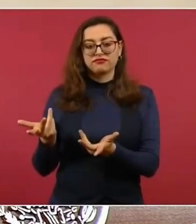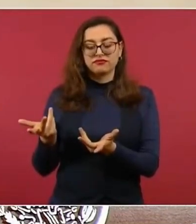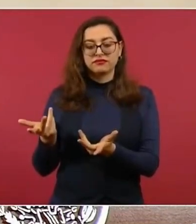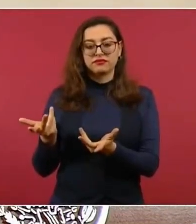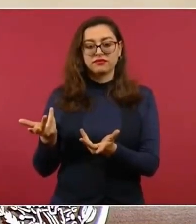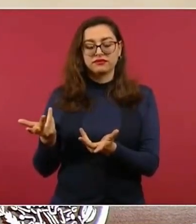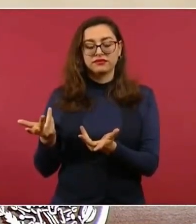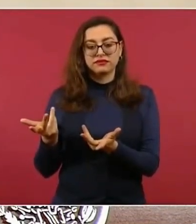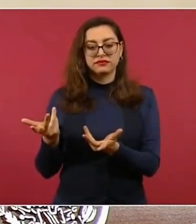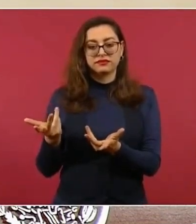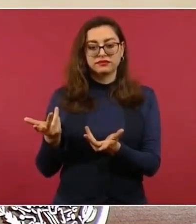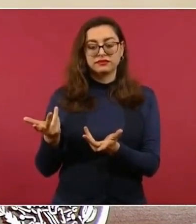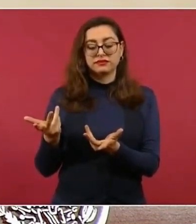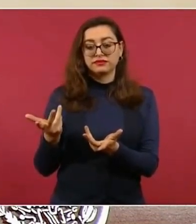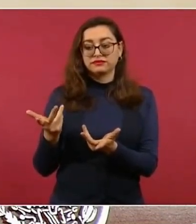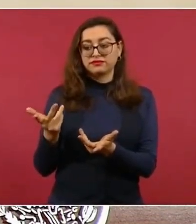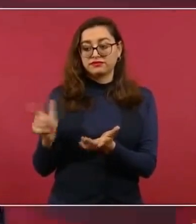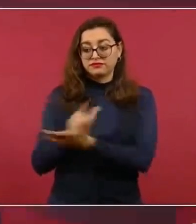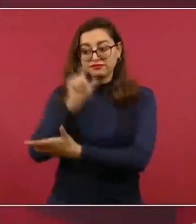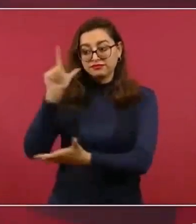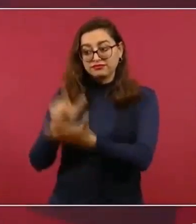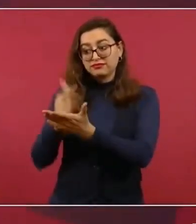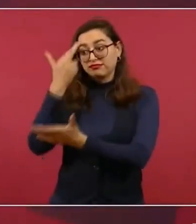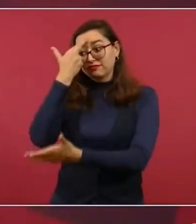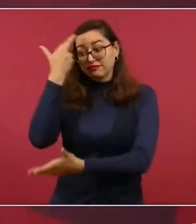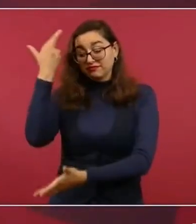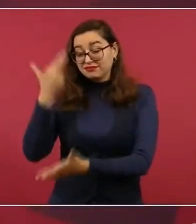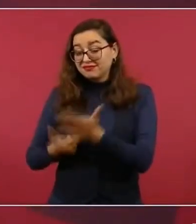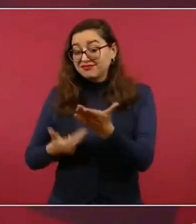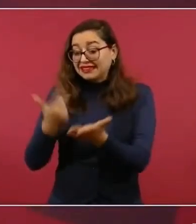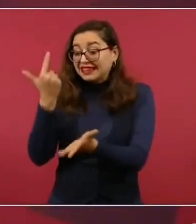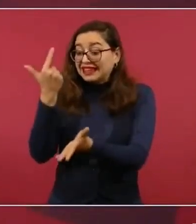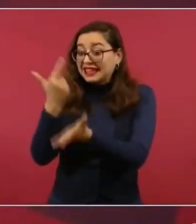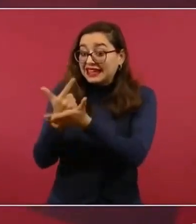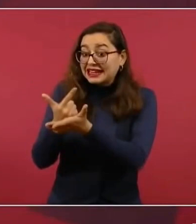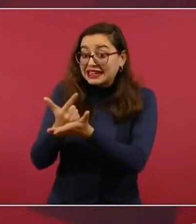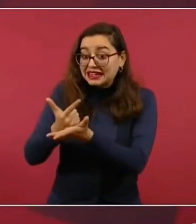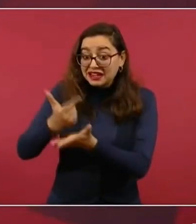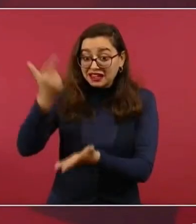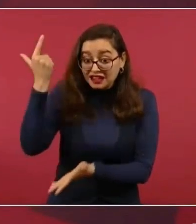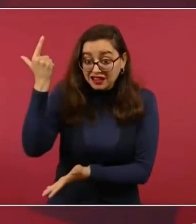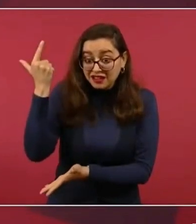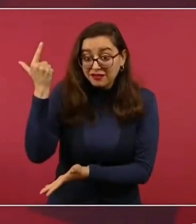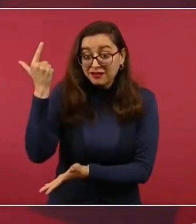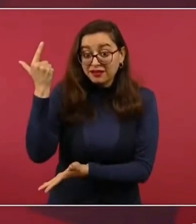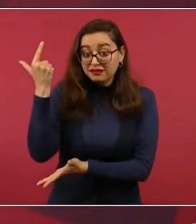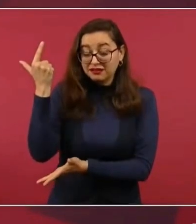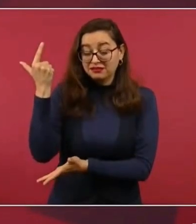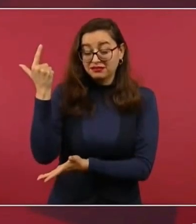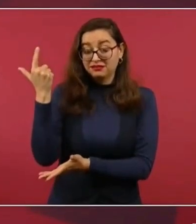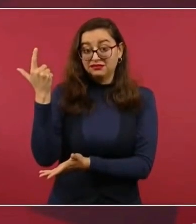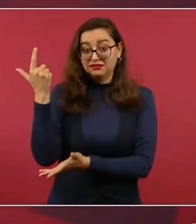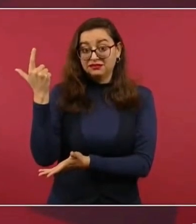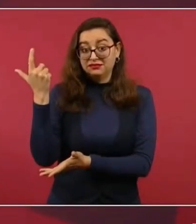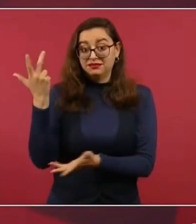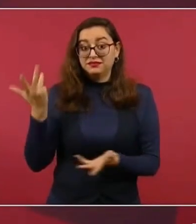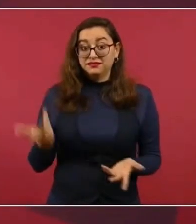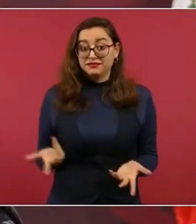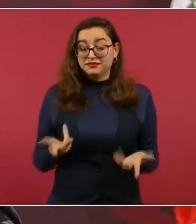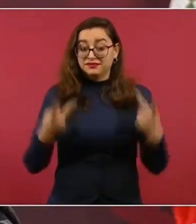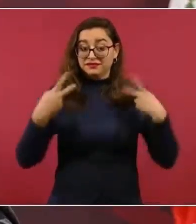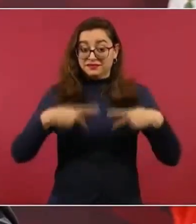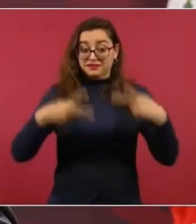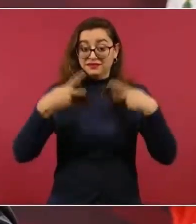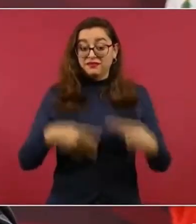recordarles que son delitos graves, que quienes son